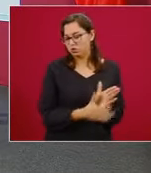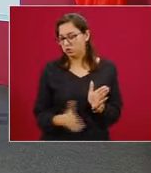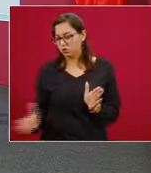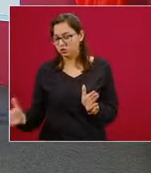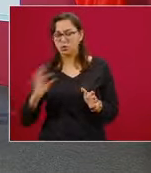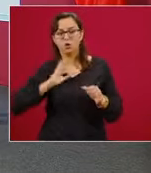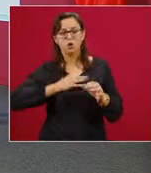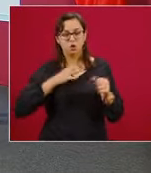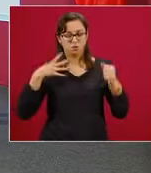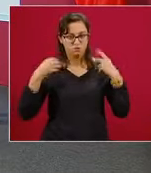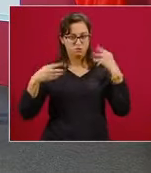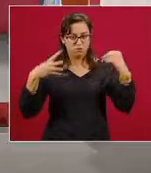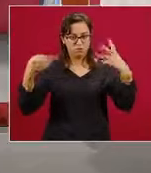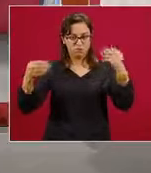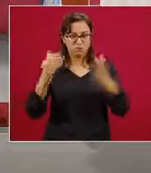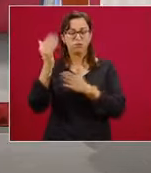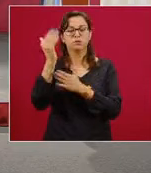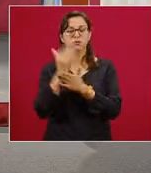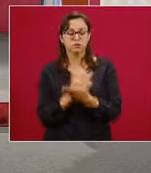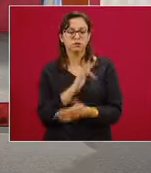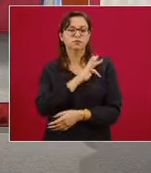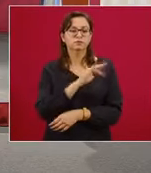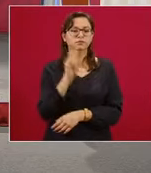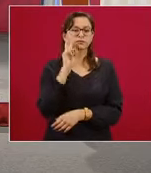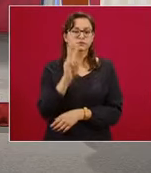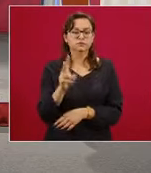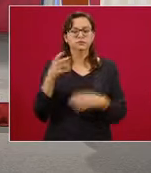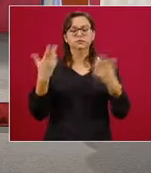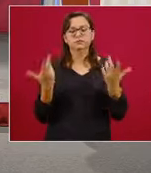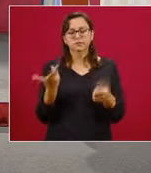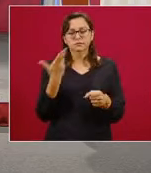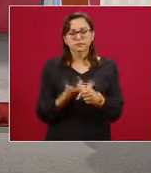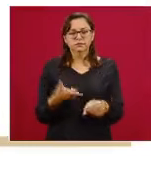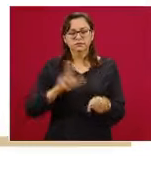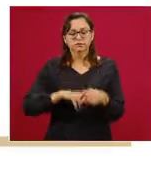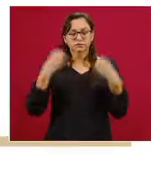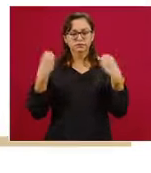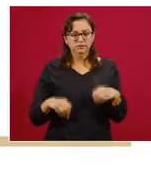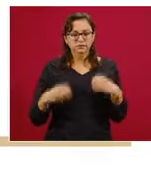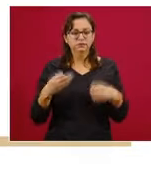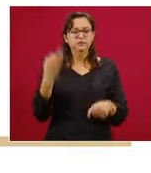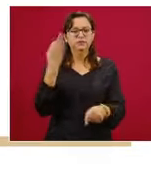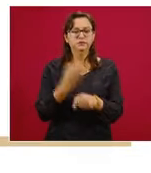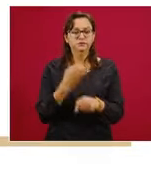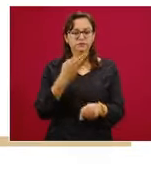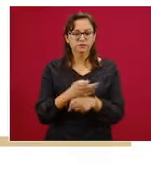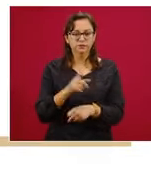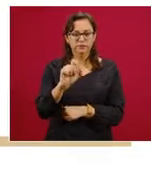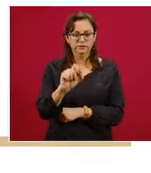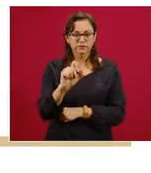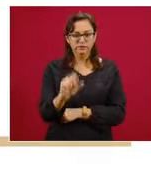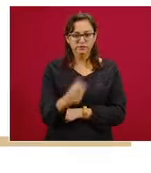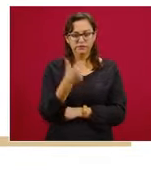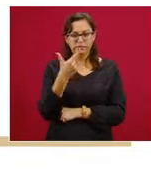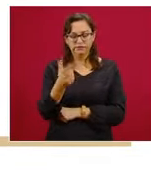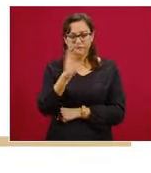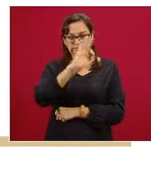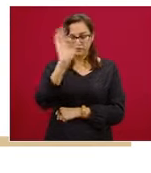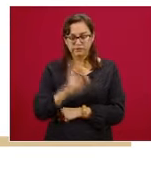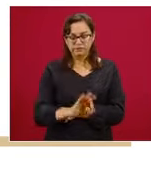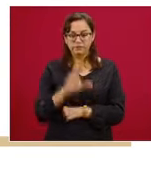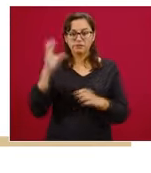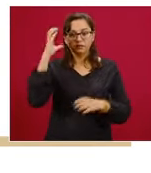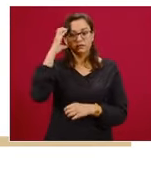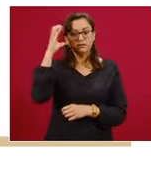también manifiesta por la ocupación hospitalaria. En este momento tenemos 27 por ciento de las camas destinadas a